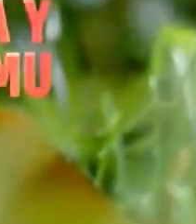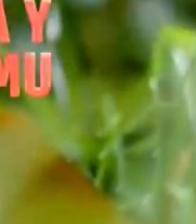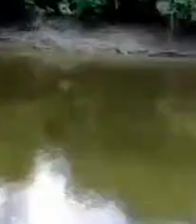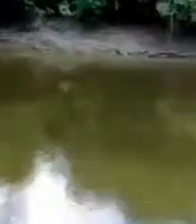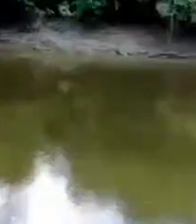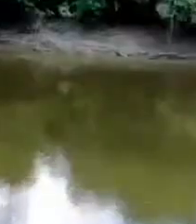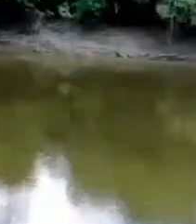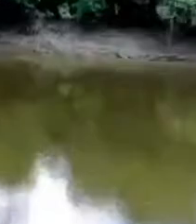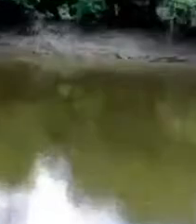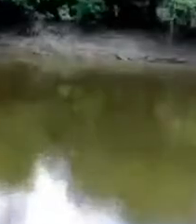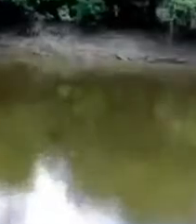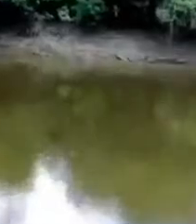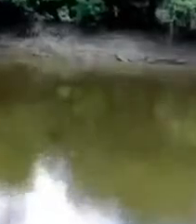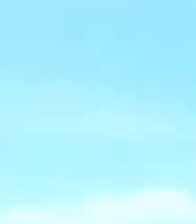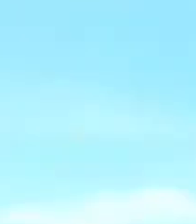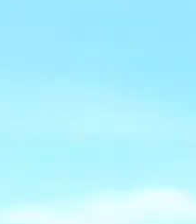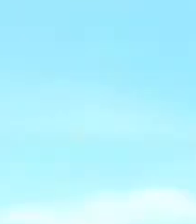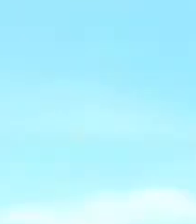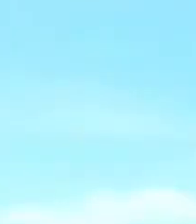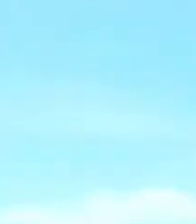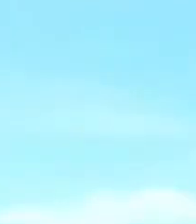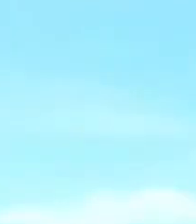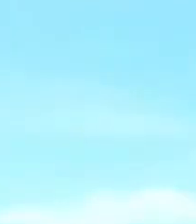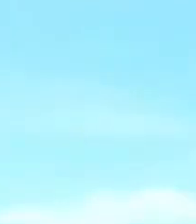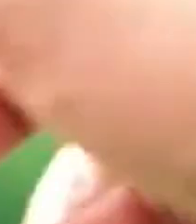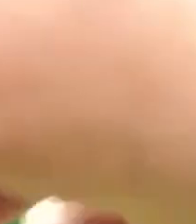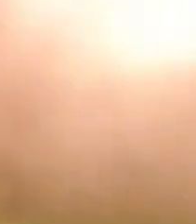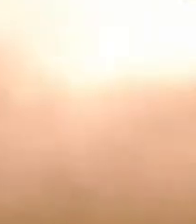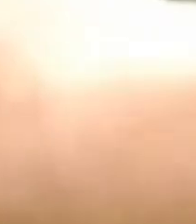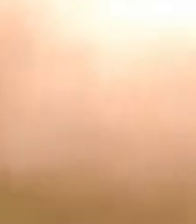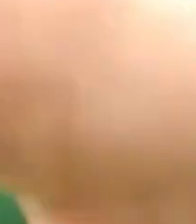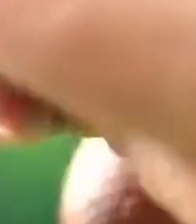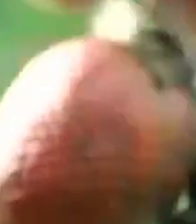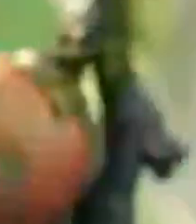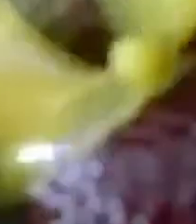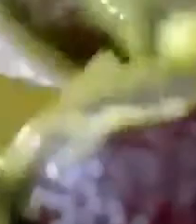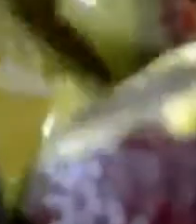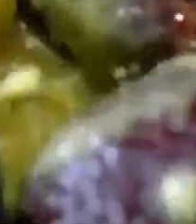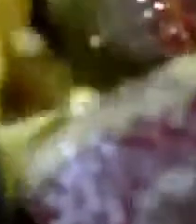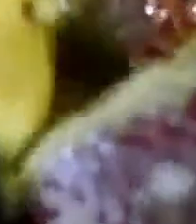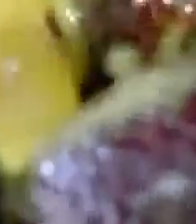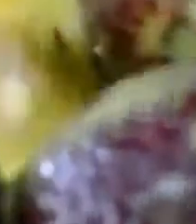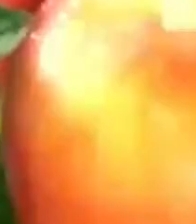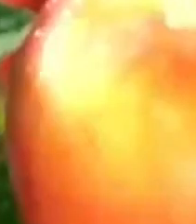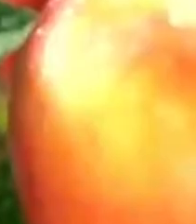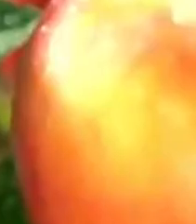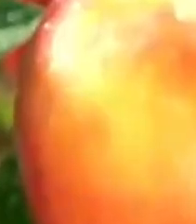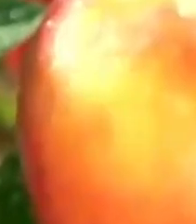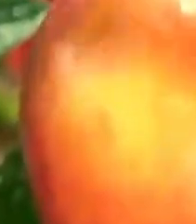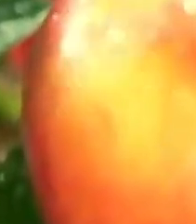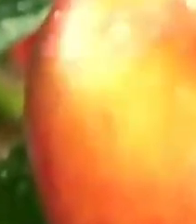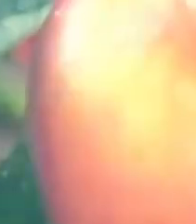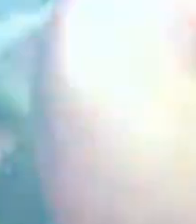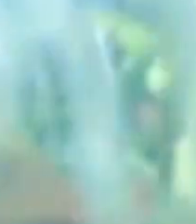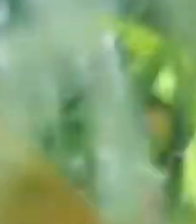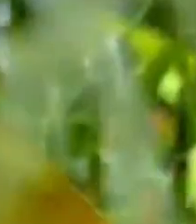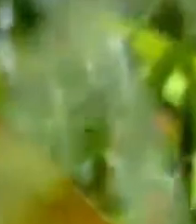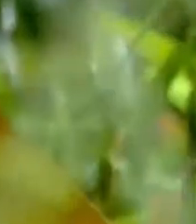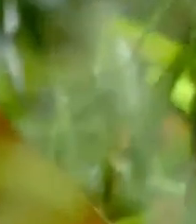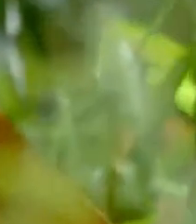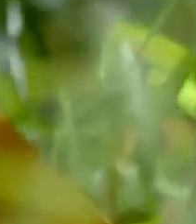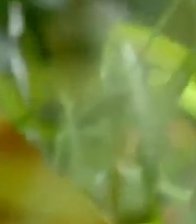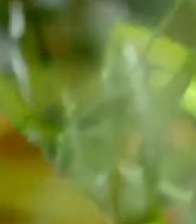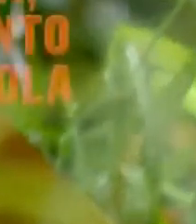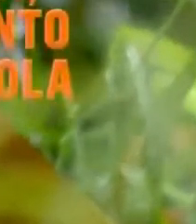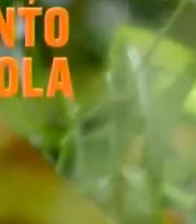superfrutas recolectadas de manera sostenible junto a los guardias del bosque con vitaminas y nutrientes que contribuyen a tu bienestar.